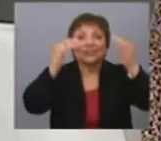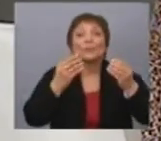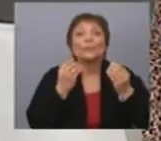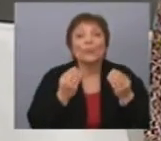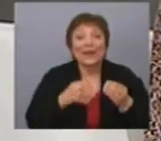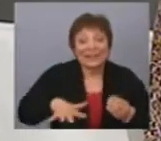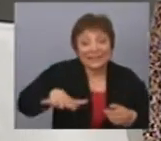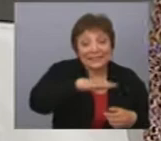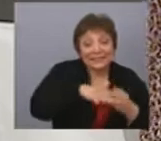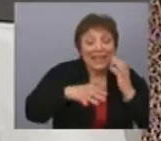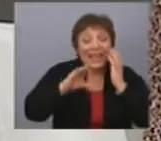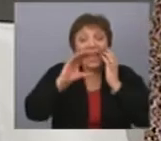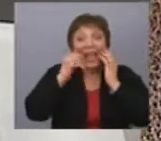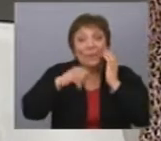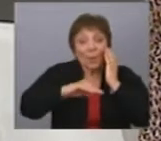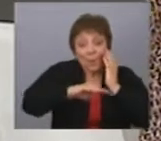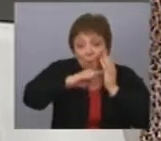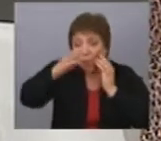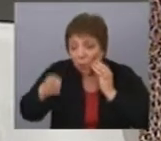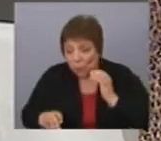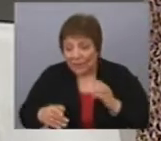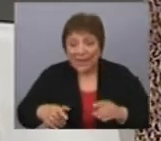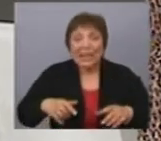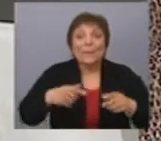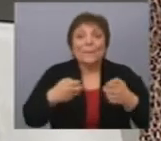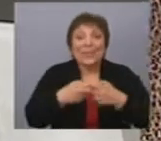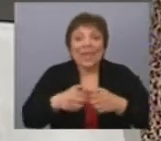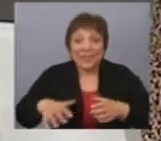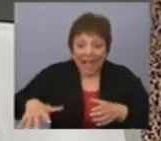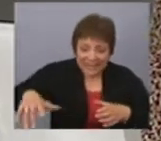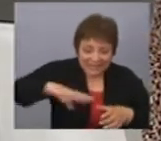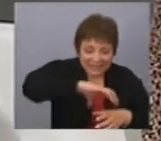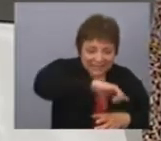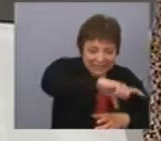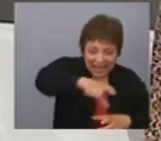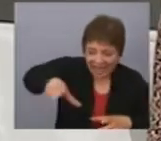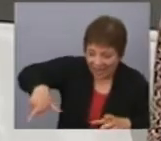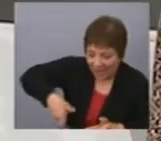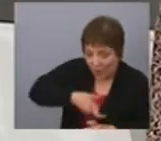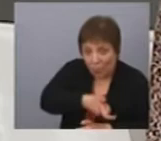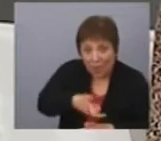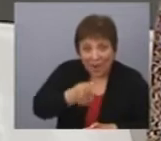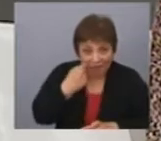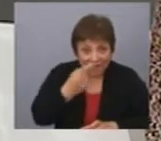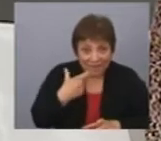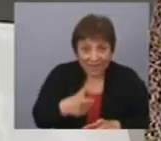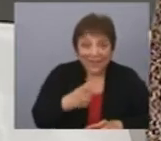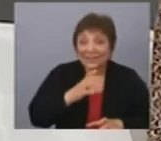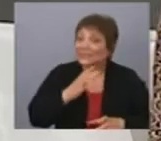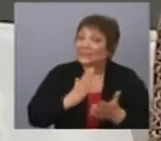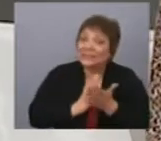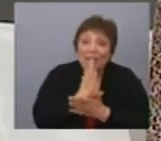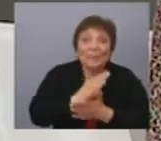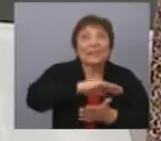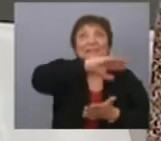arqueológicos con caídnes, que son montículos y círculos de piedra, que aparecen en los videos, están en cerros y en